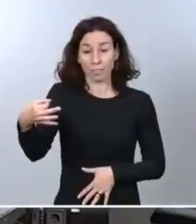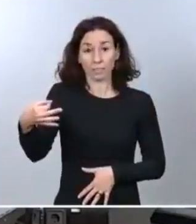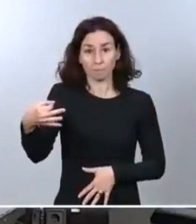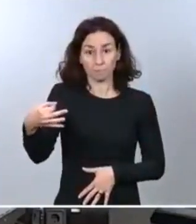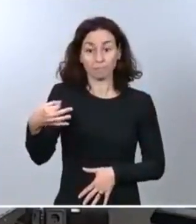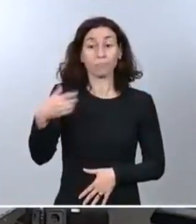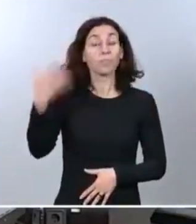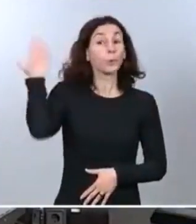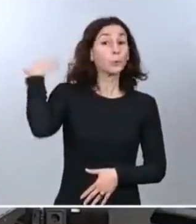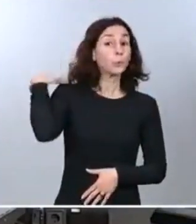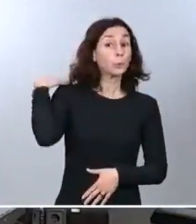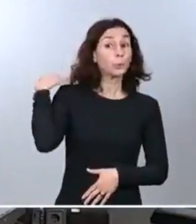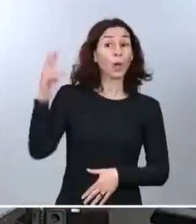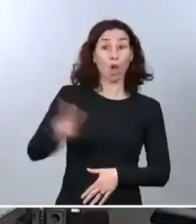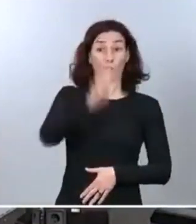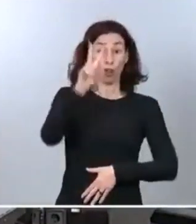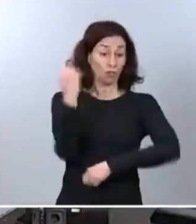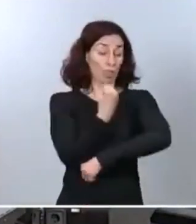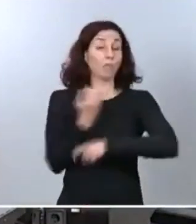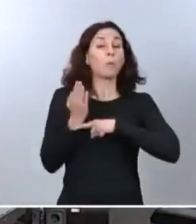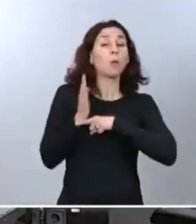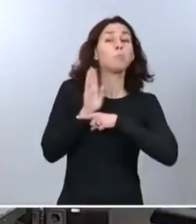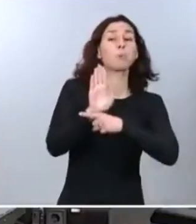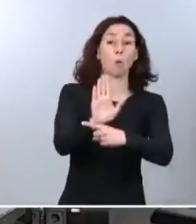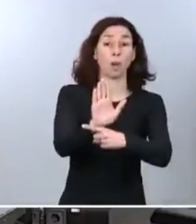2 cuando la evolución de la epidemia era completamente diferente de lo que observamos ahora.